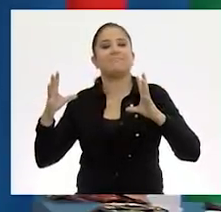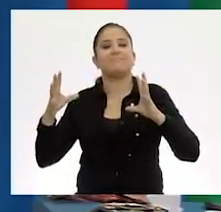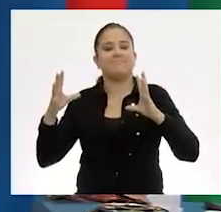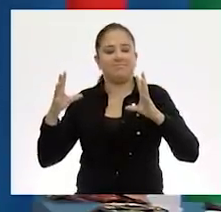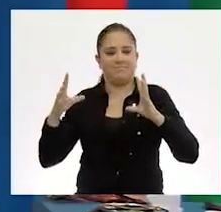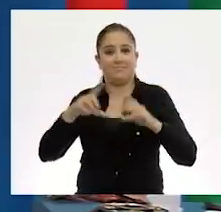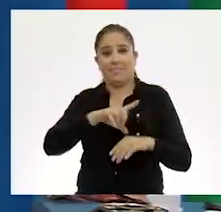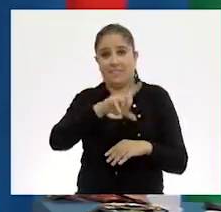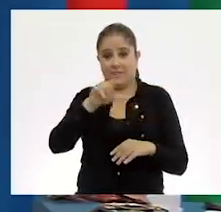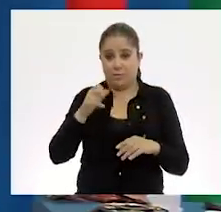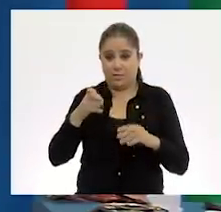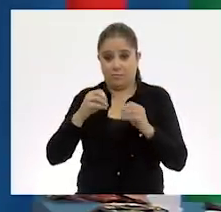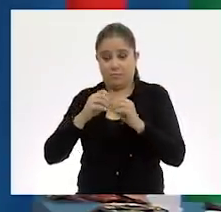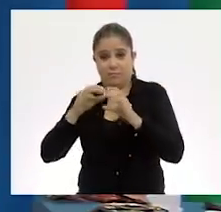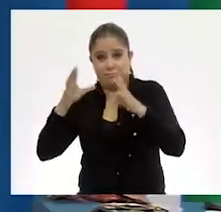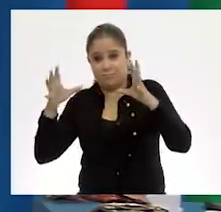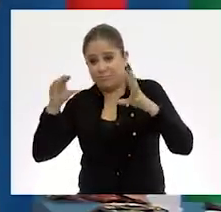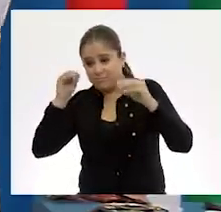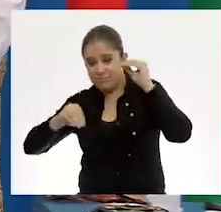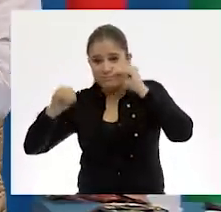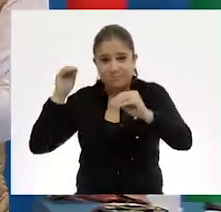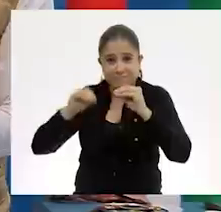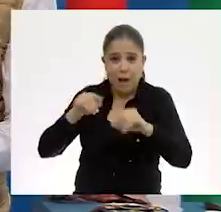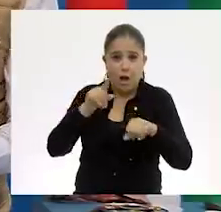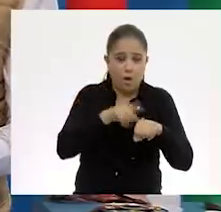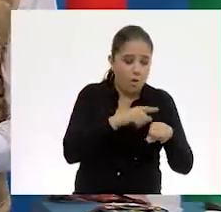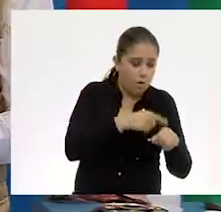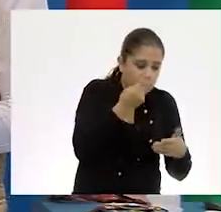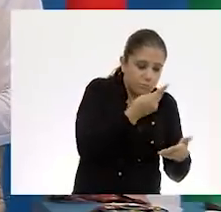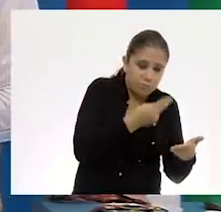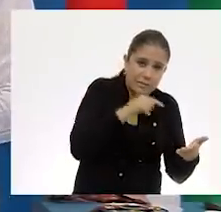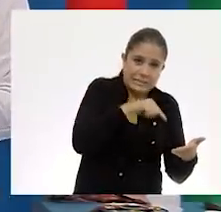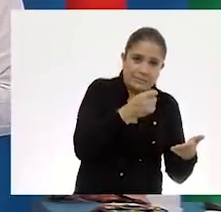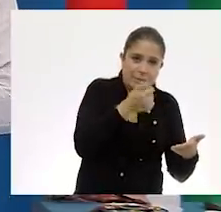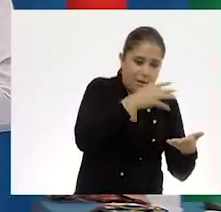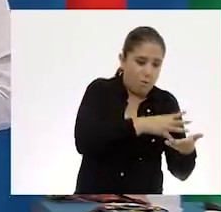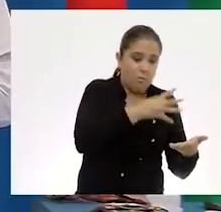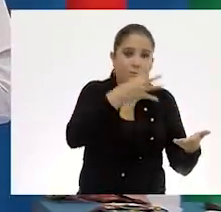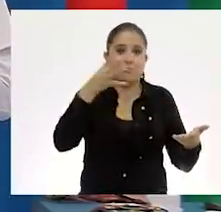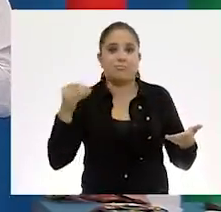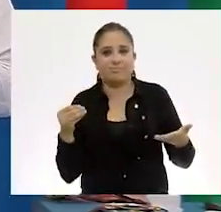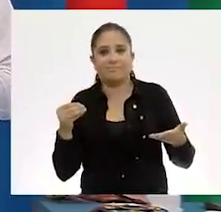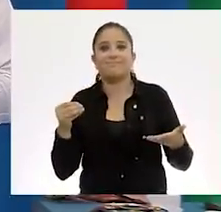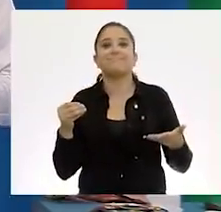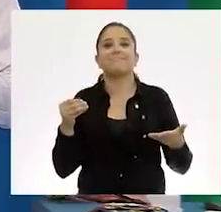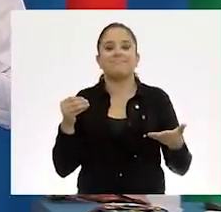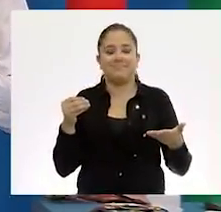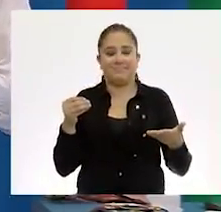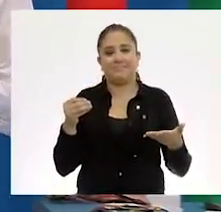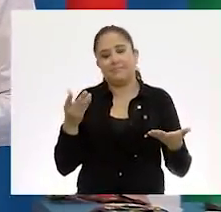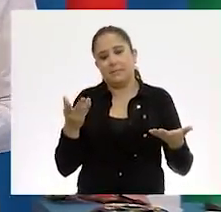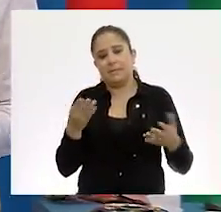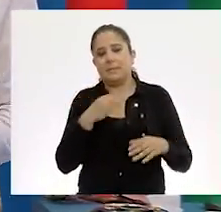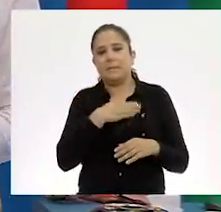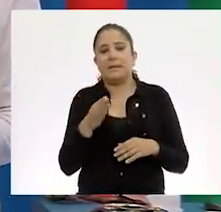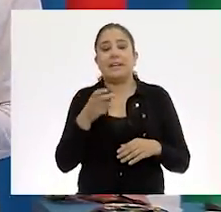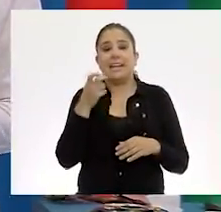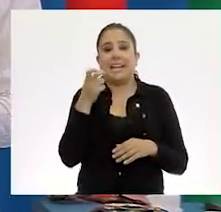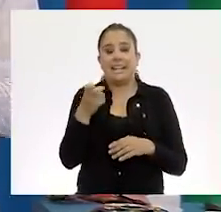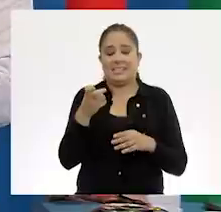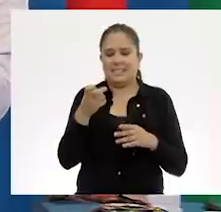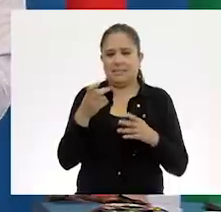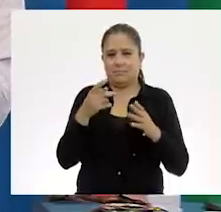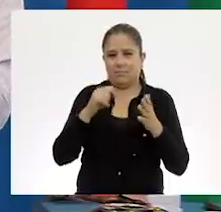después, después del modelo, pues incluso el mismo color que le va a ir dando. Entonces, y bueno, sobre esta